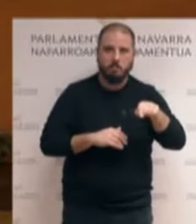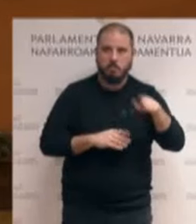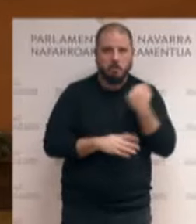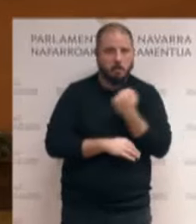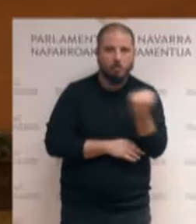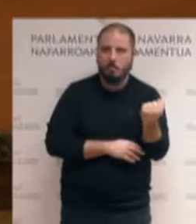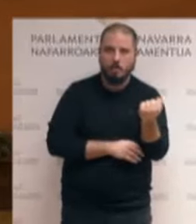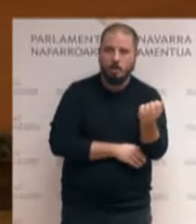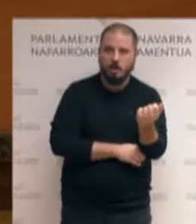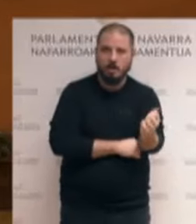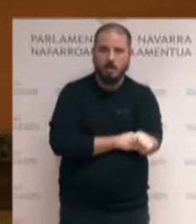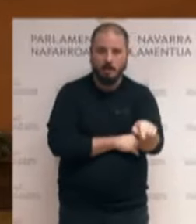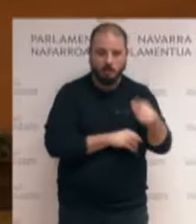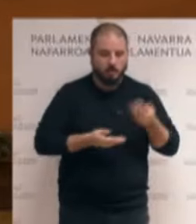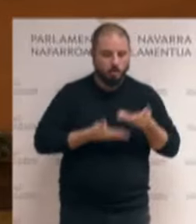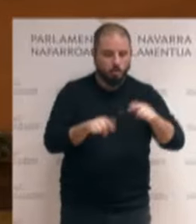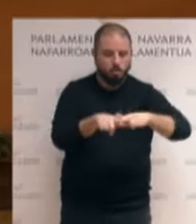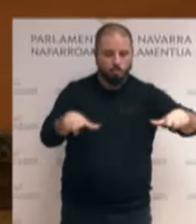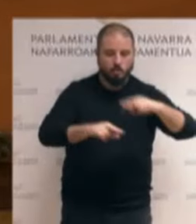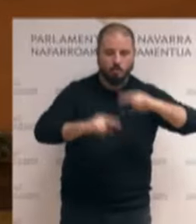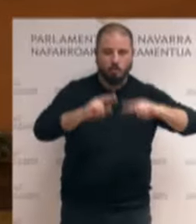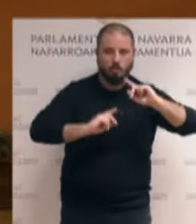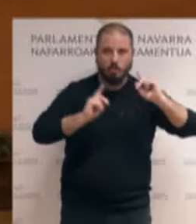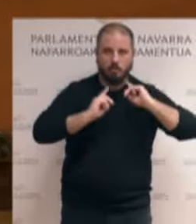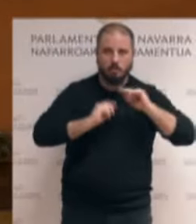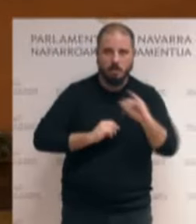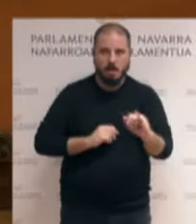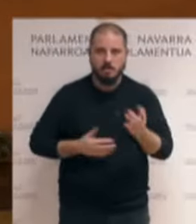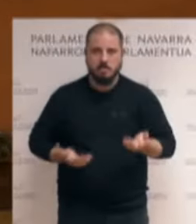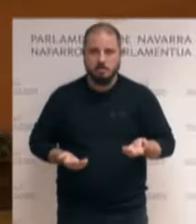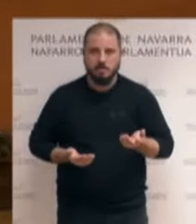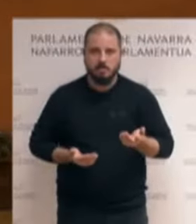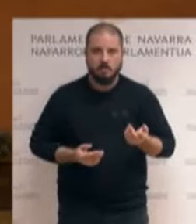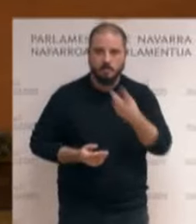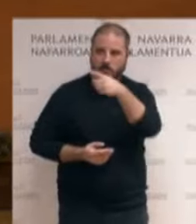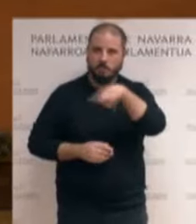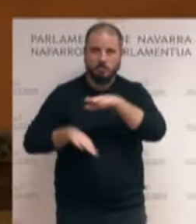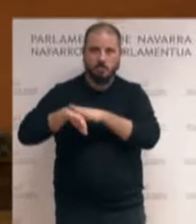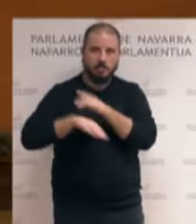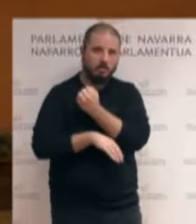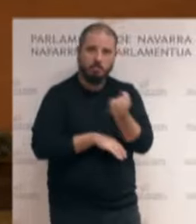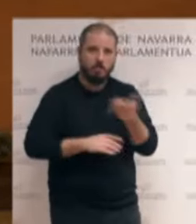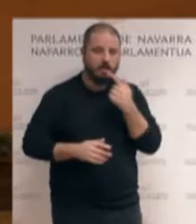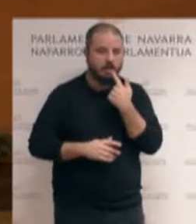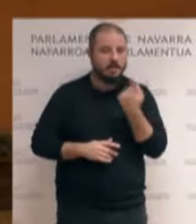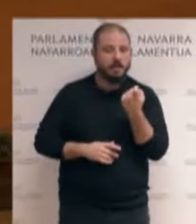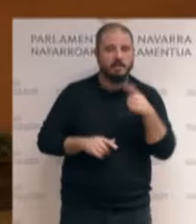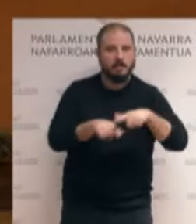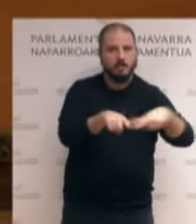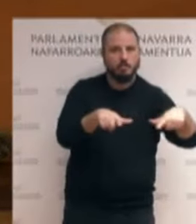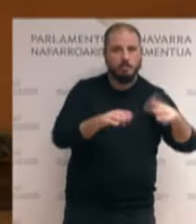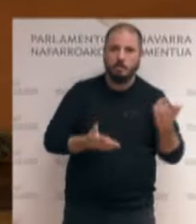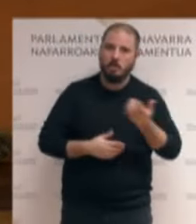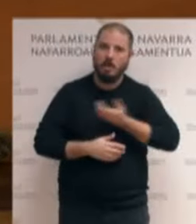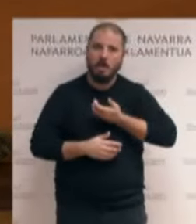oferta más suelo y se prevé más construcción. Y se dice que se necesita más suelo desde la derecha, pero tampoco se apoya la cesión de suelo del Ayuntamiento